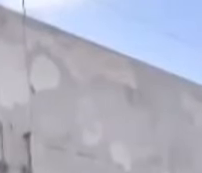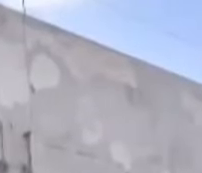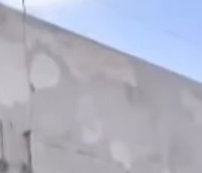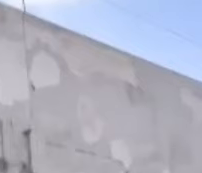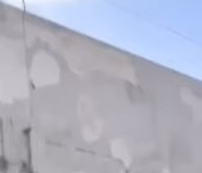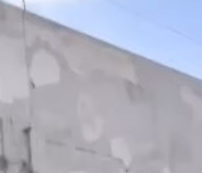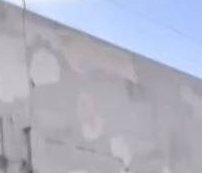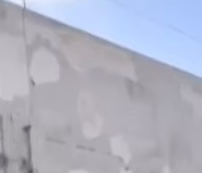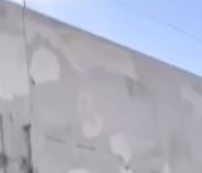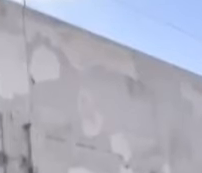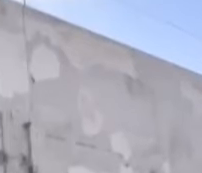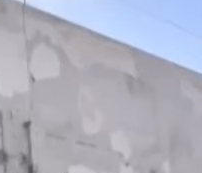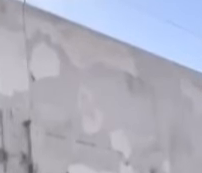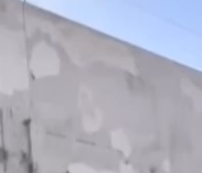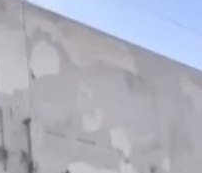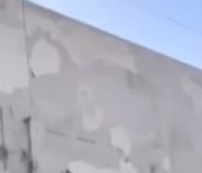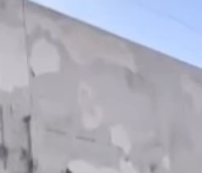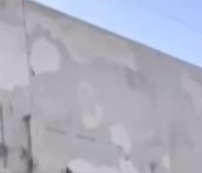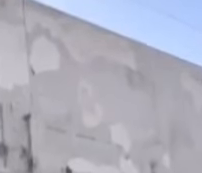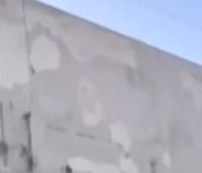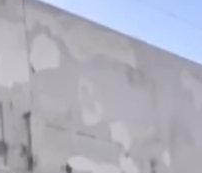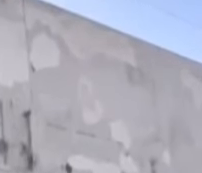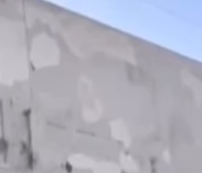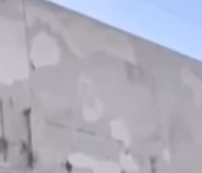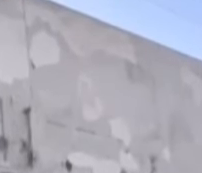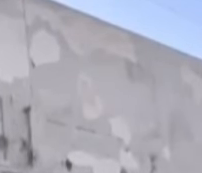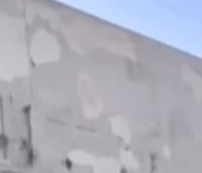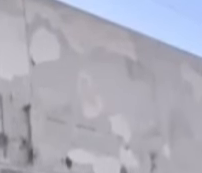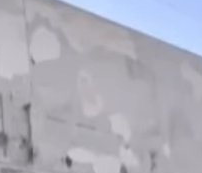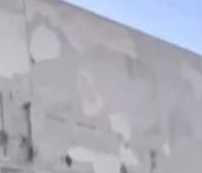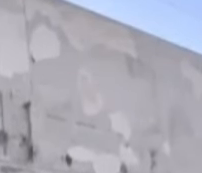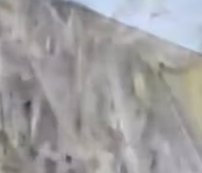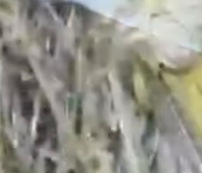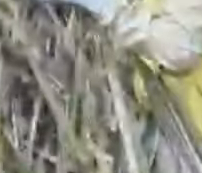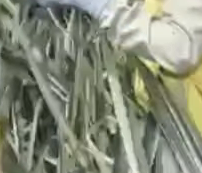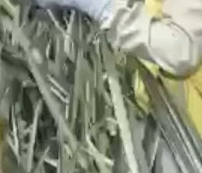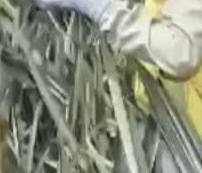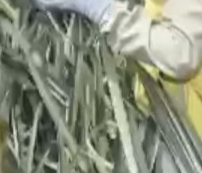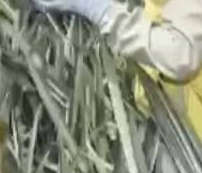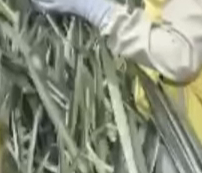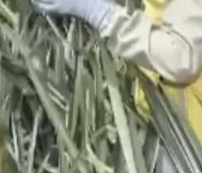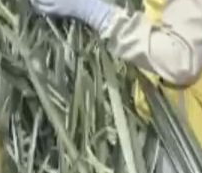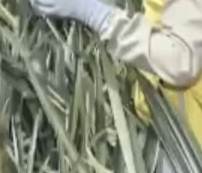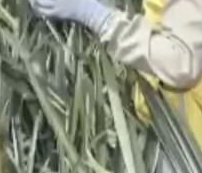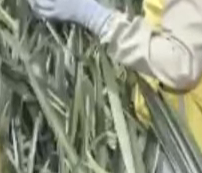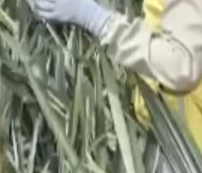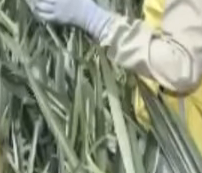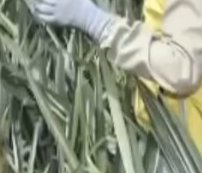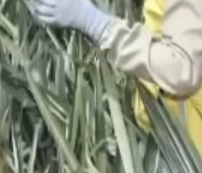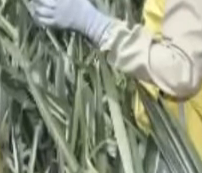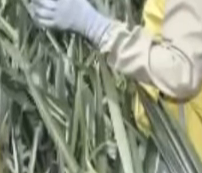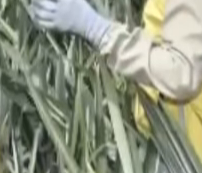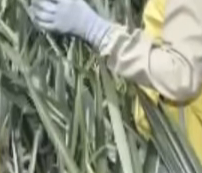empleadoras deben garantizar que en la medida que sea razonable y factible los lugares de trabajo sean seguros y no presenten riesgos